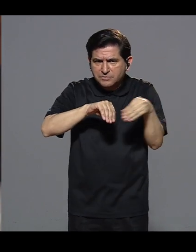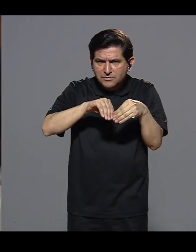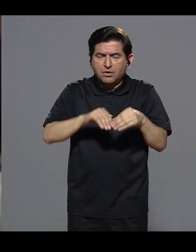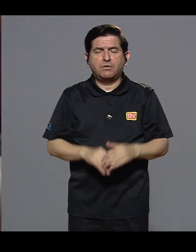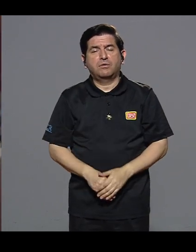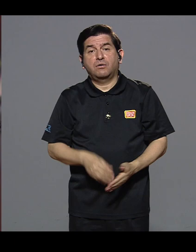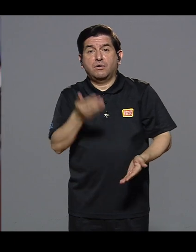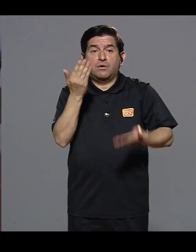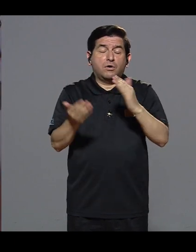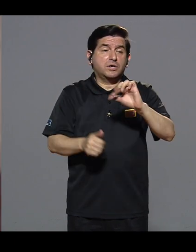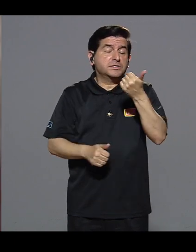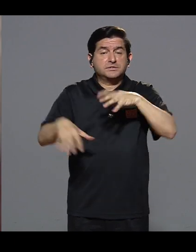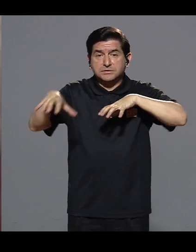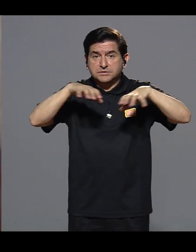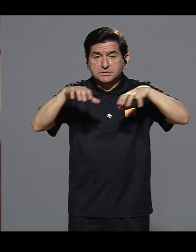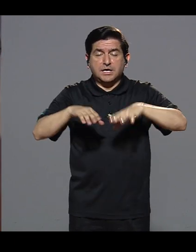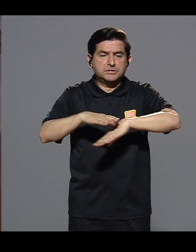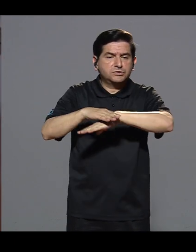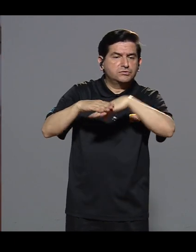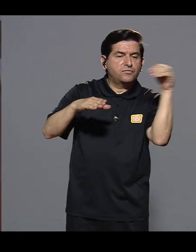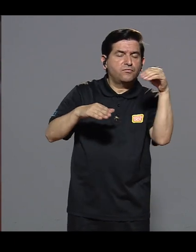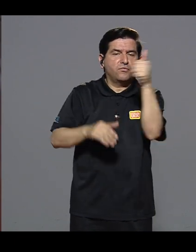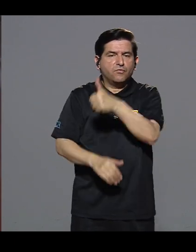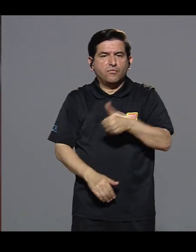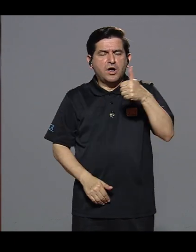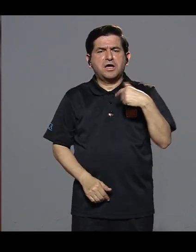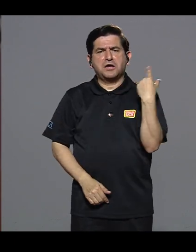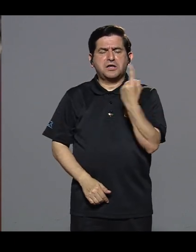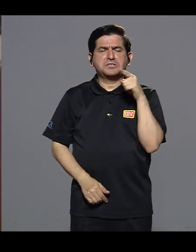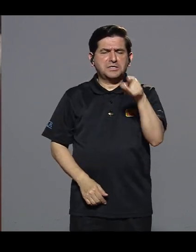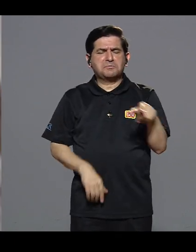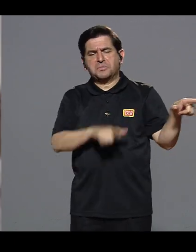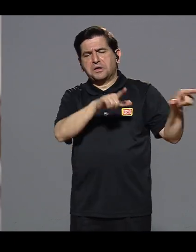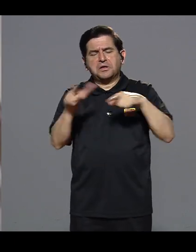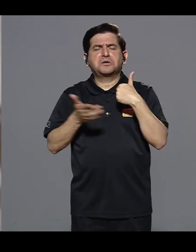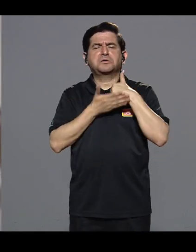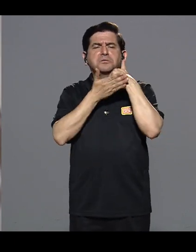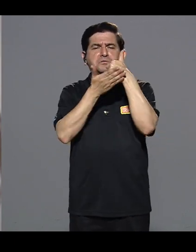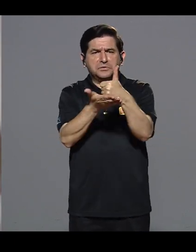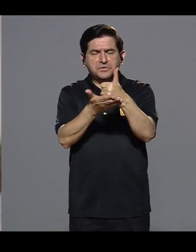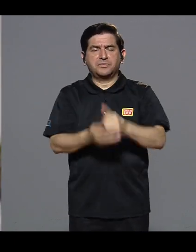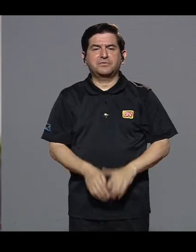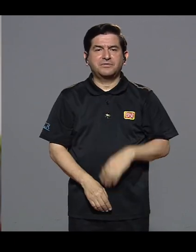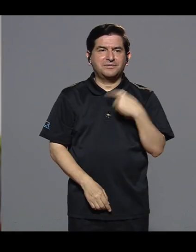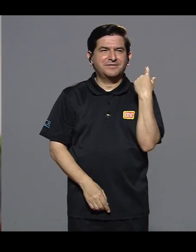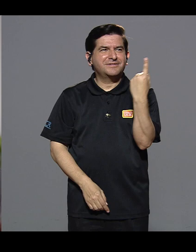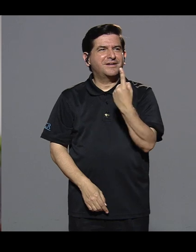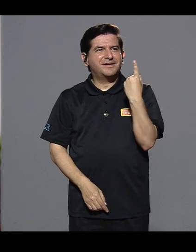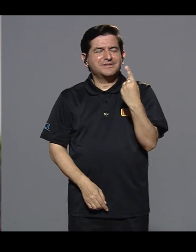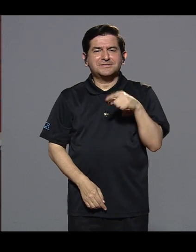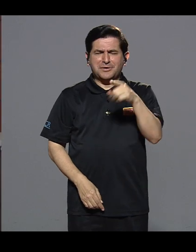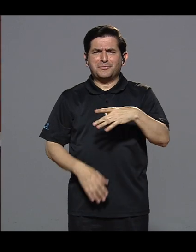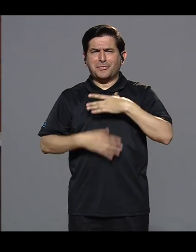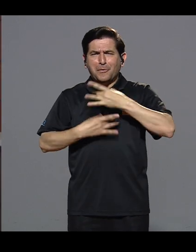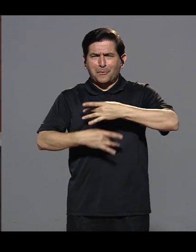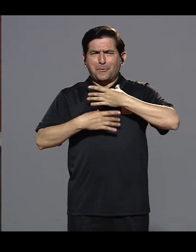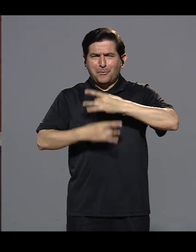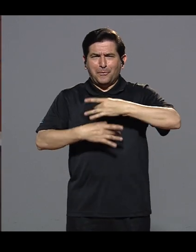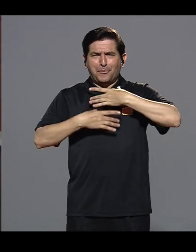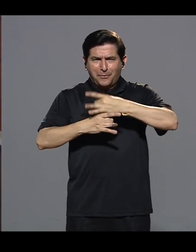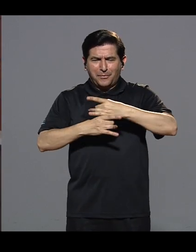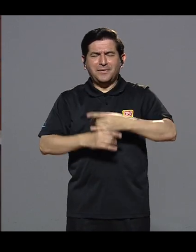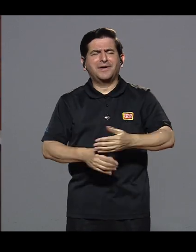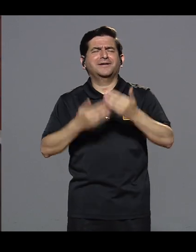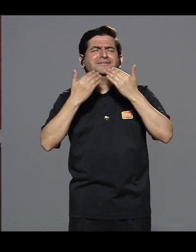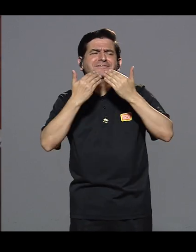haciendo extras. Incluso en otras actividades externas a la rectoría, él siempre está anuante a colaborar y siempre